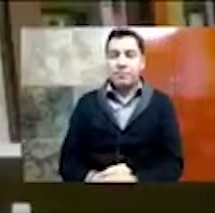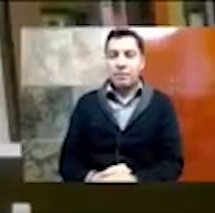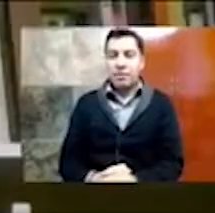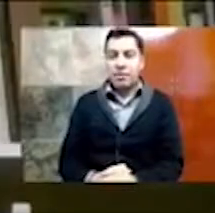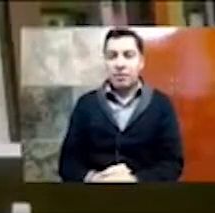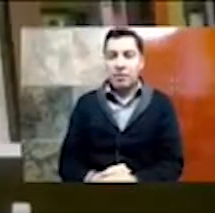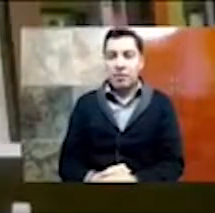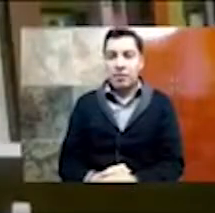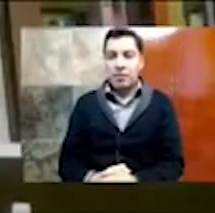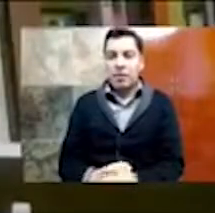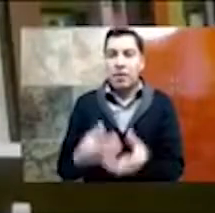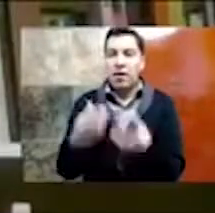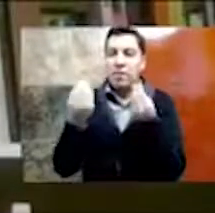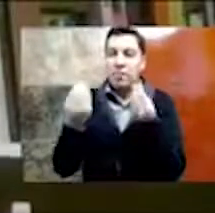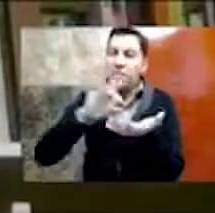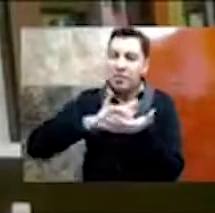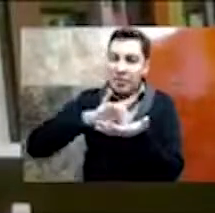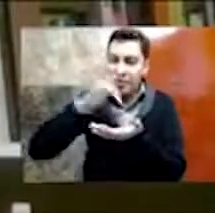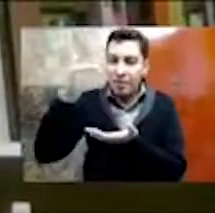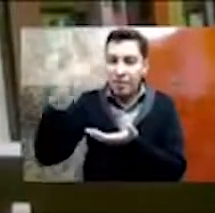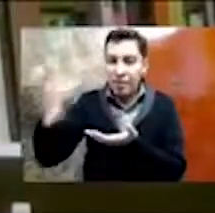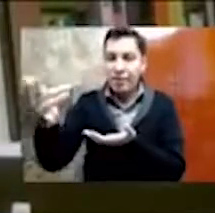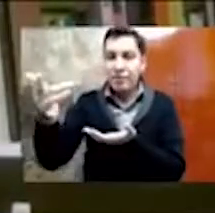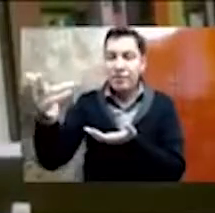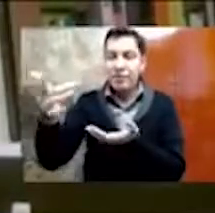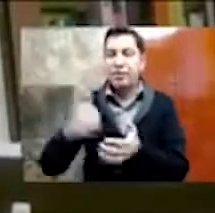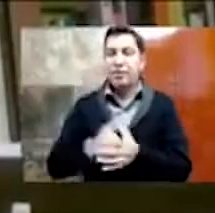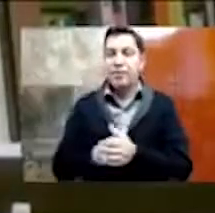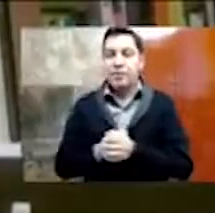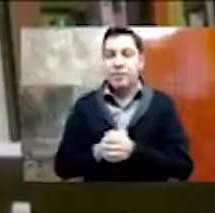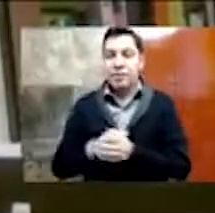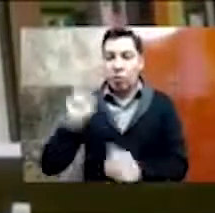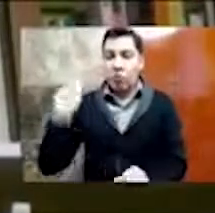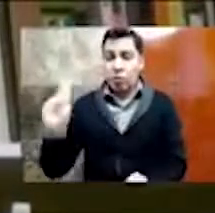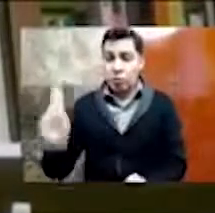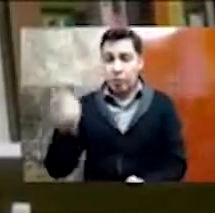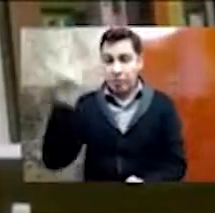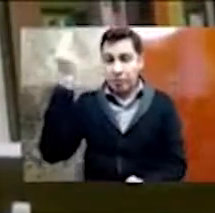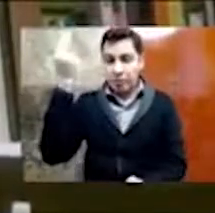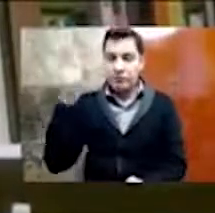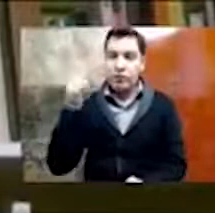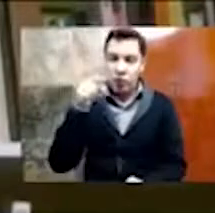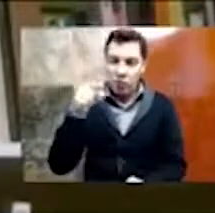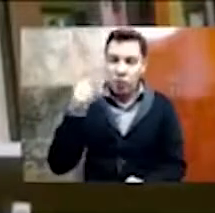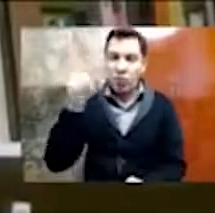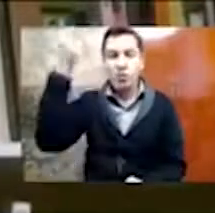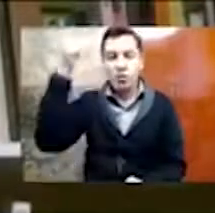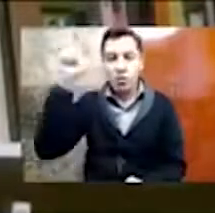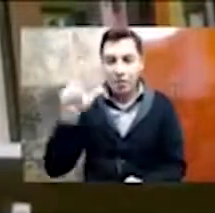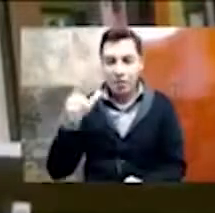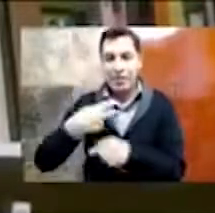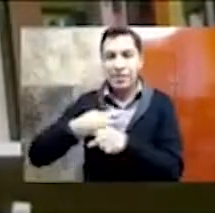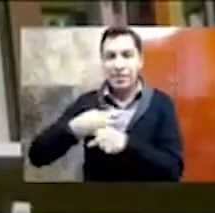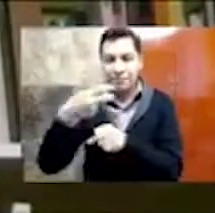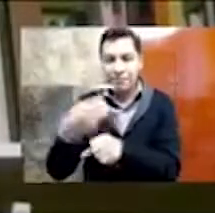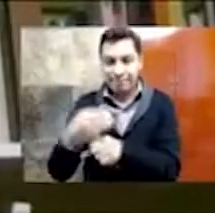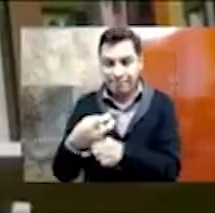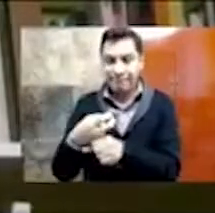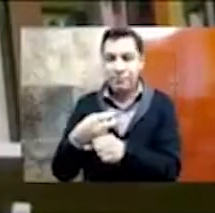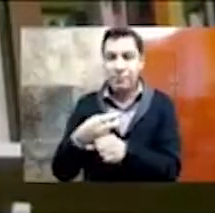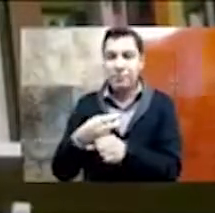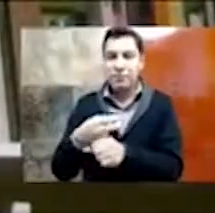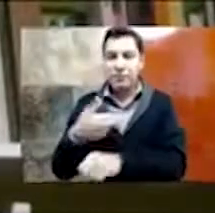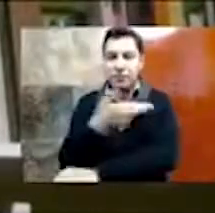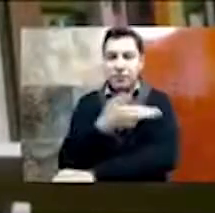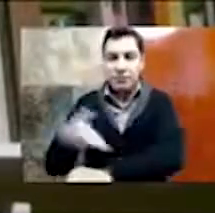agradecer a, a este, a la UNAM, a ti, Lilia, por esta invitación que